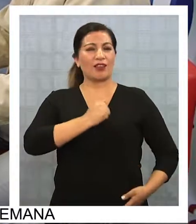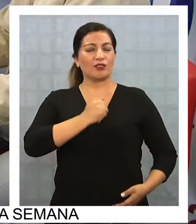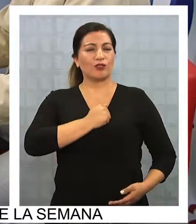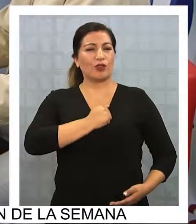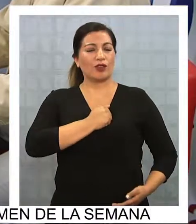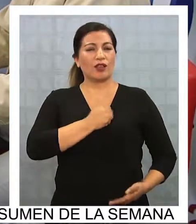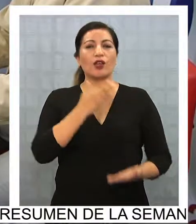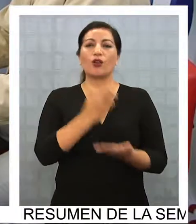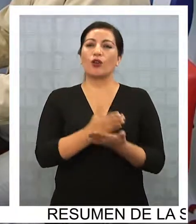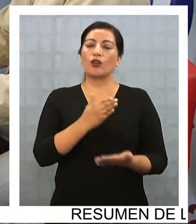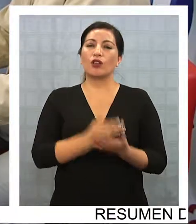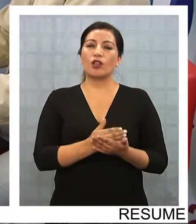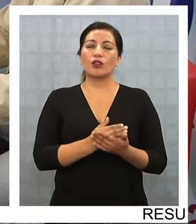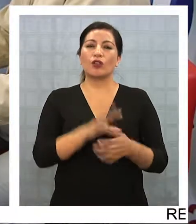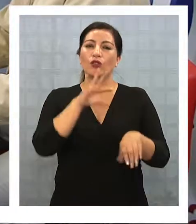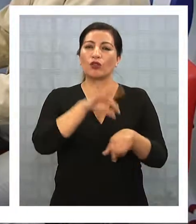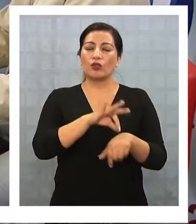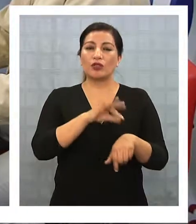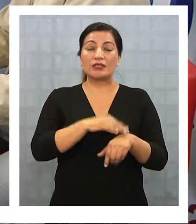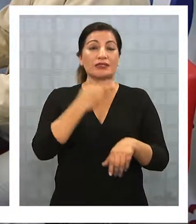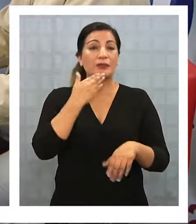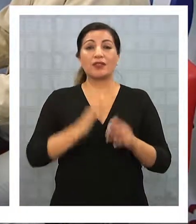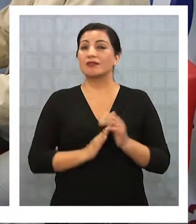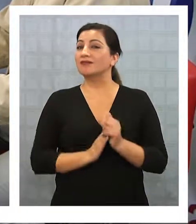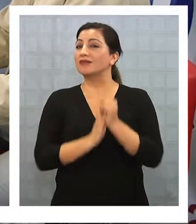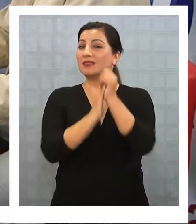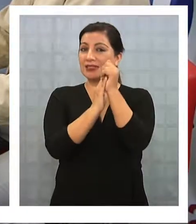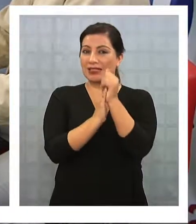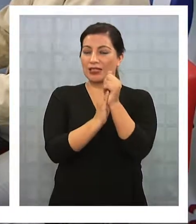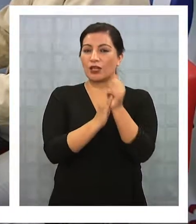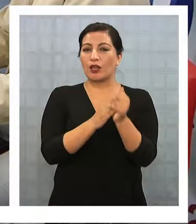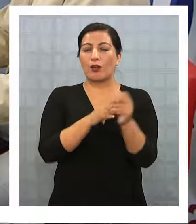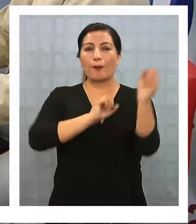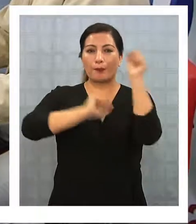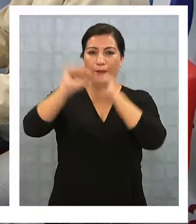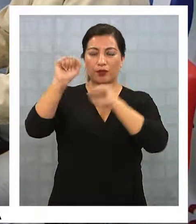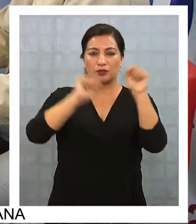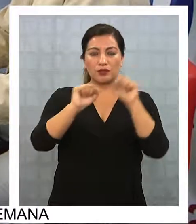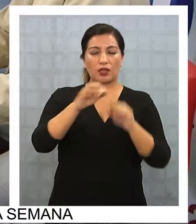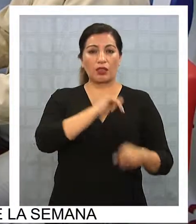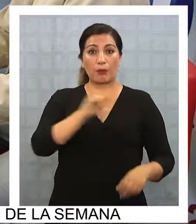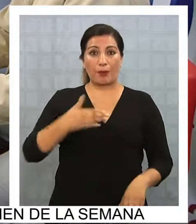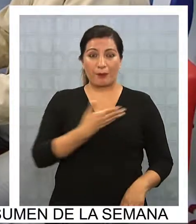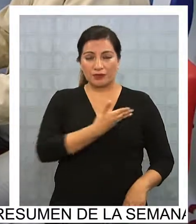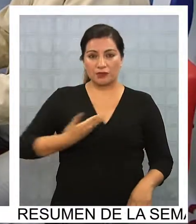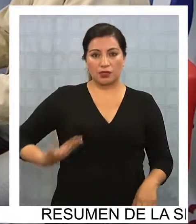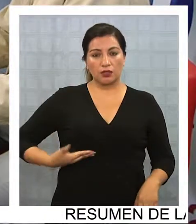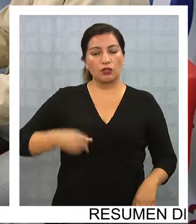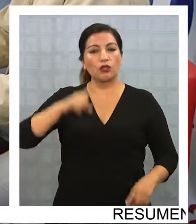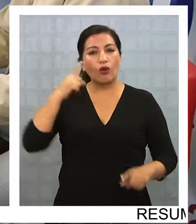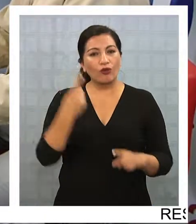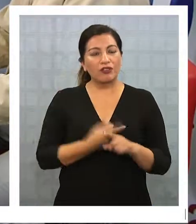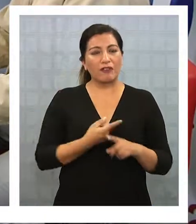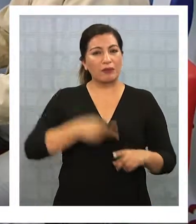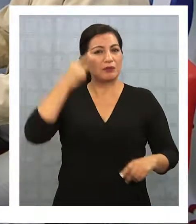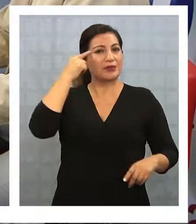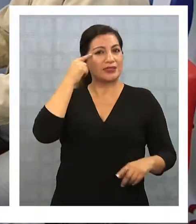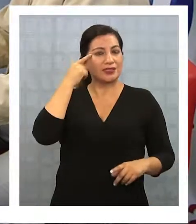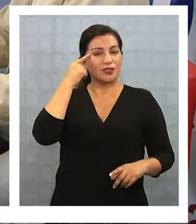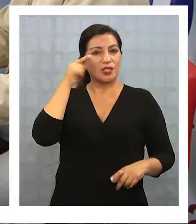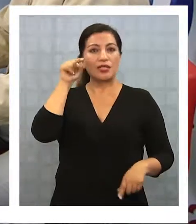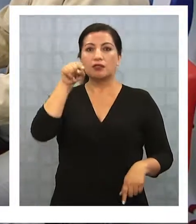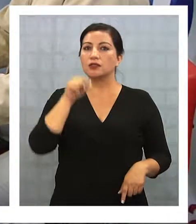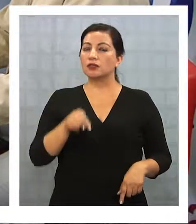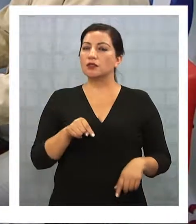Colegio Médico o dirigente del Partido Político que llegue a ser presidente del Partido Socialista y secretario general entonces ahí vuelvo, ¿no es cierto?,